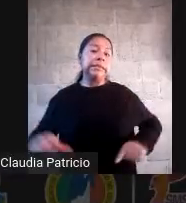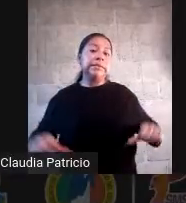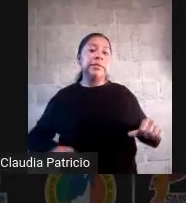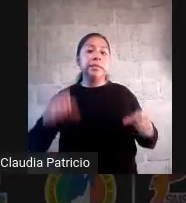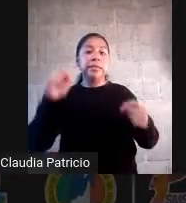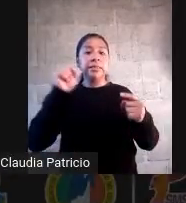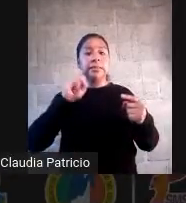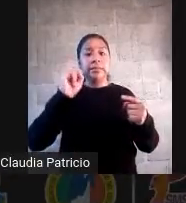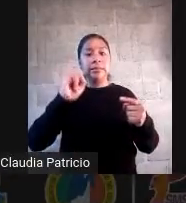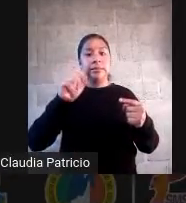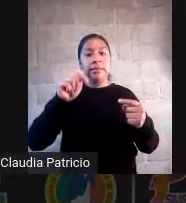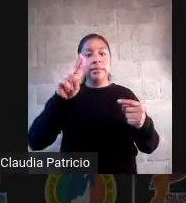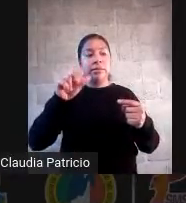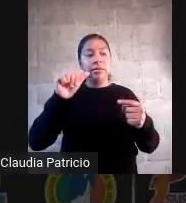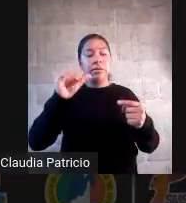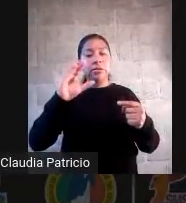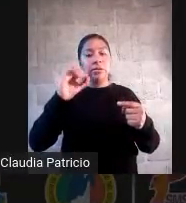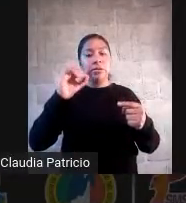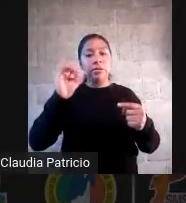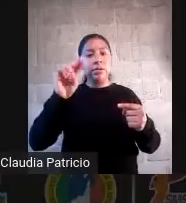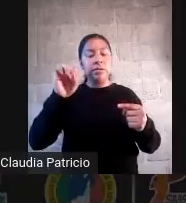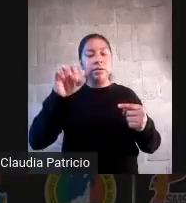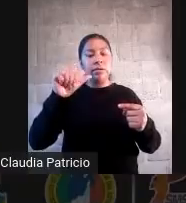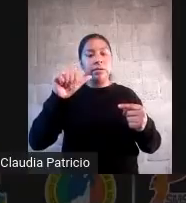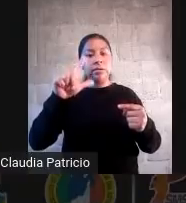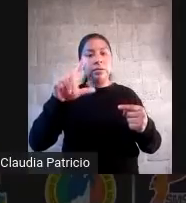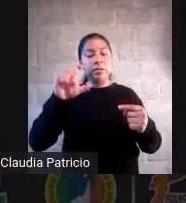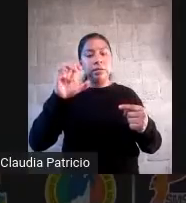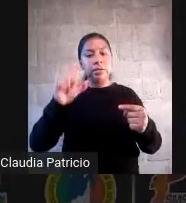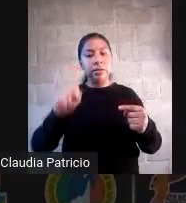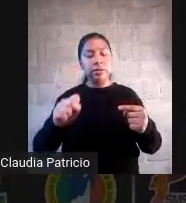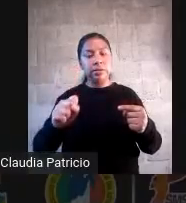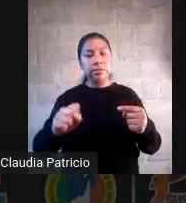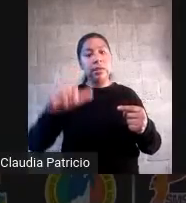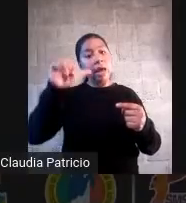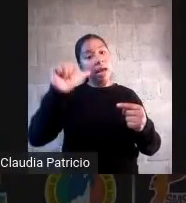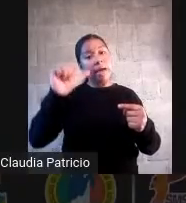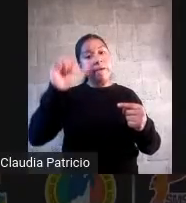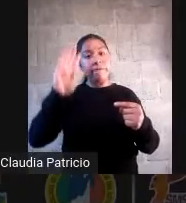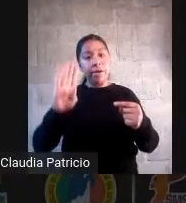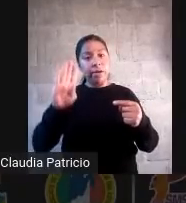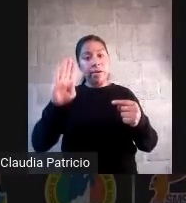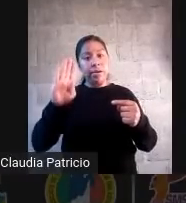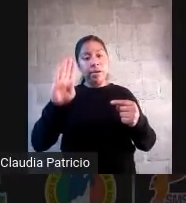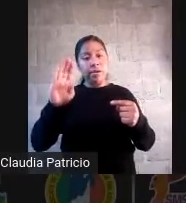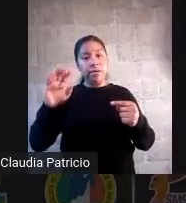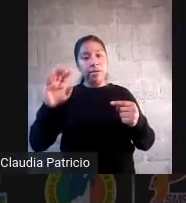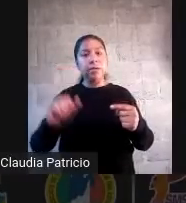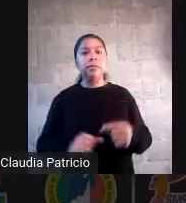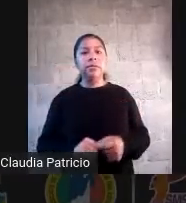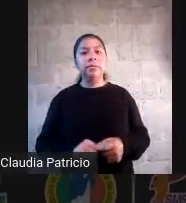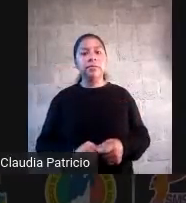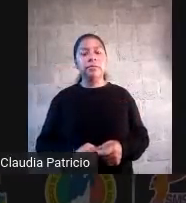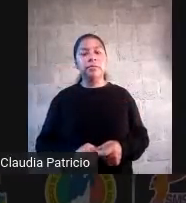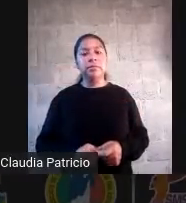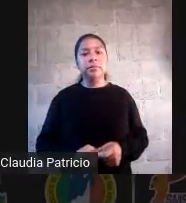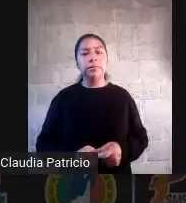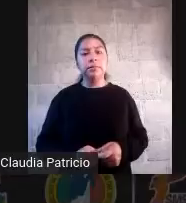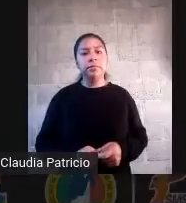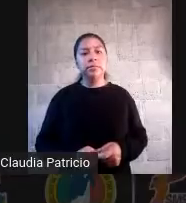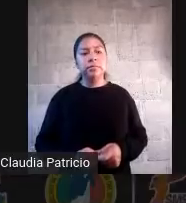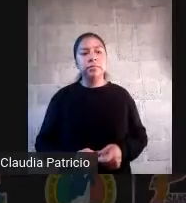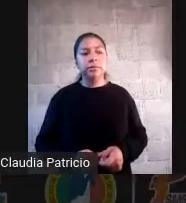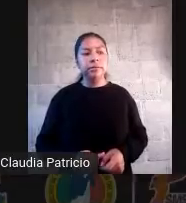estrategias AVE aprendizaje basado en y ayer vimos varias aprendizaje basado en proyectos